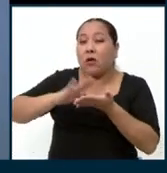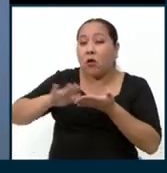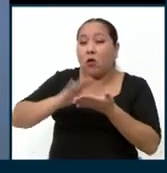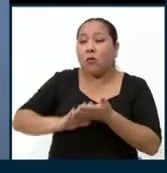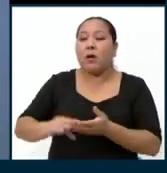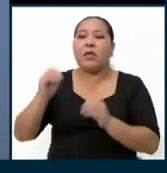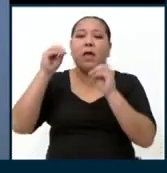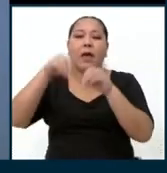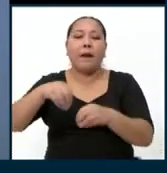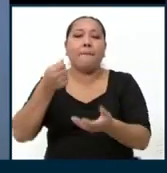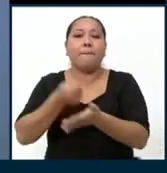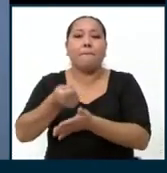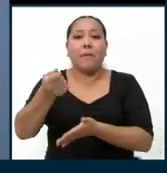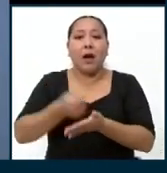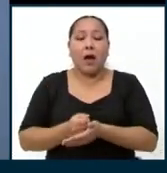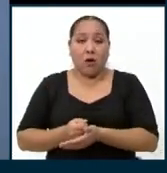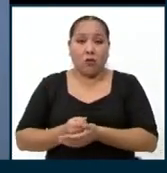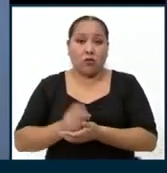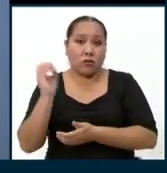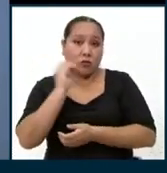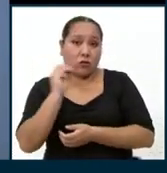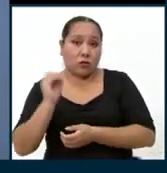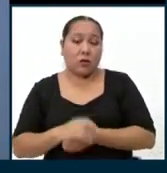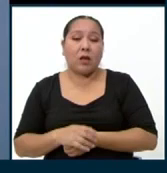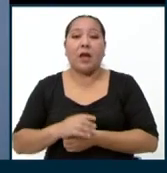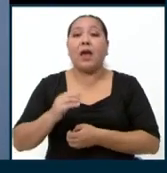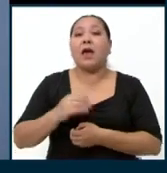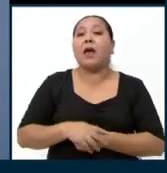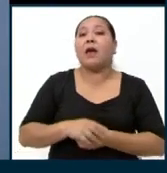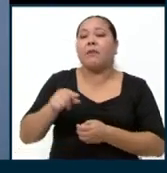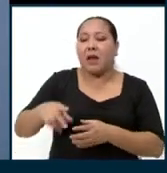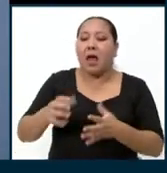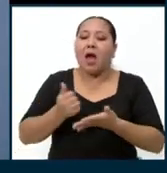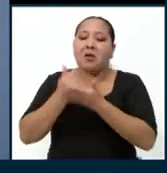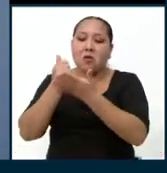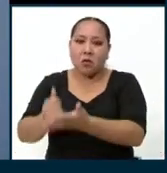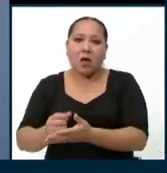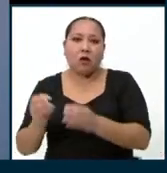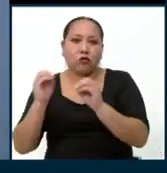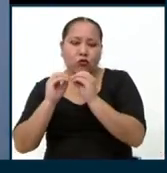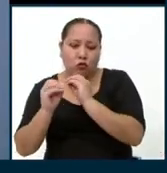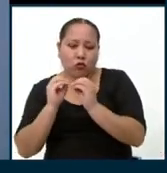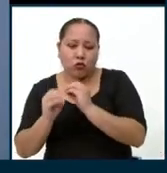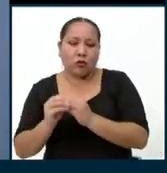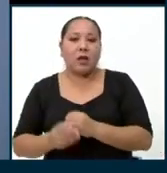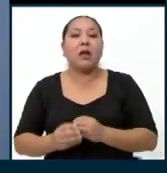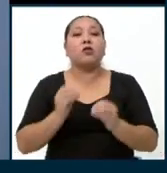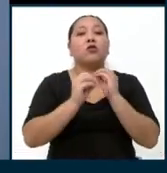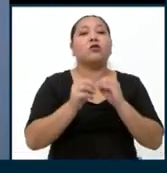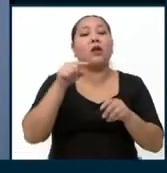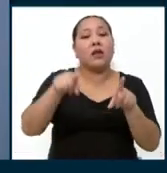impuestos. Esto es lo que a ellos les pueda ayudar a recuperarse y, de paso, recuperar a nuestro país.